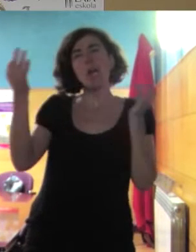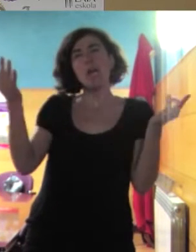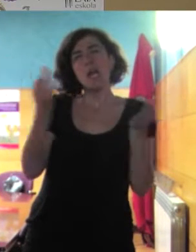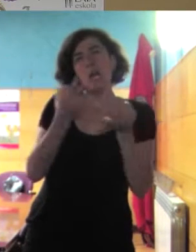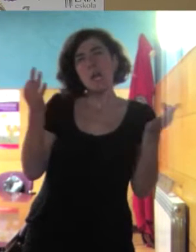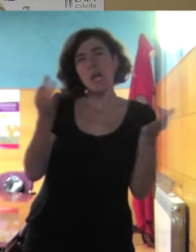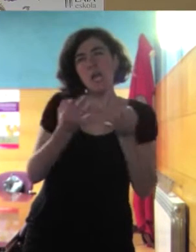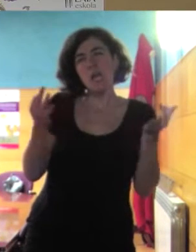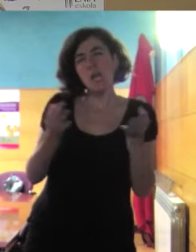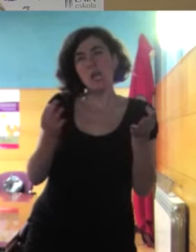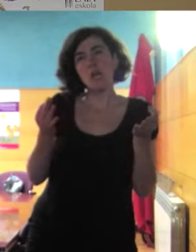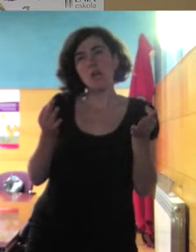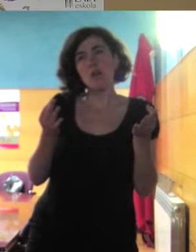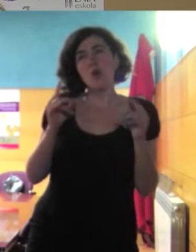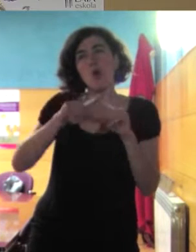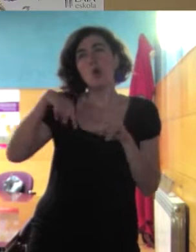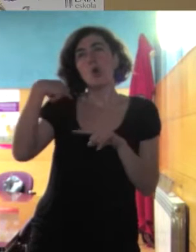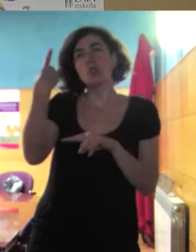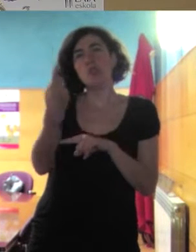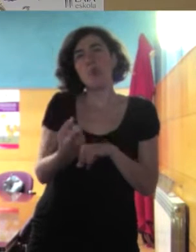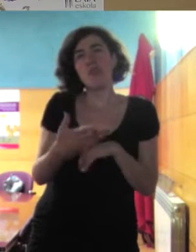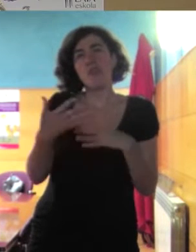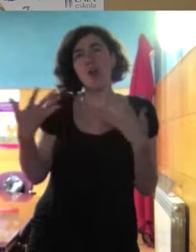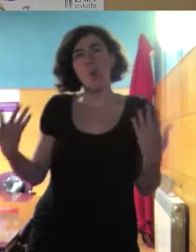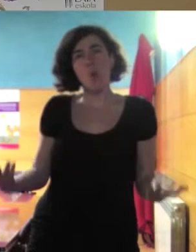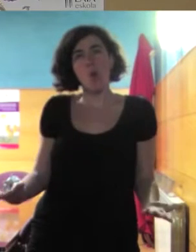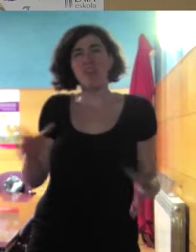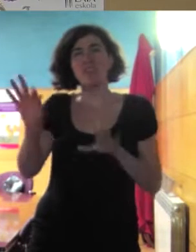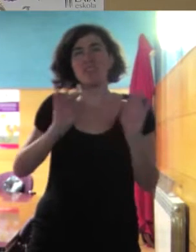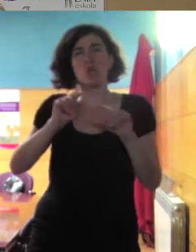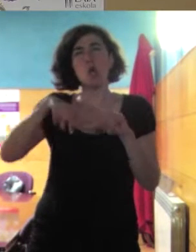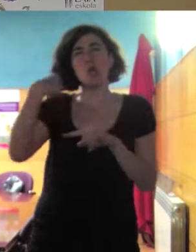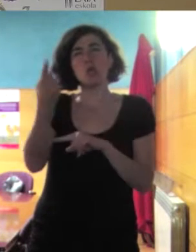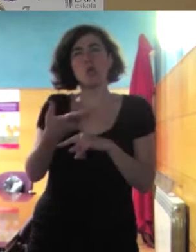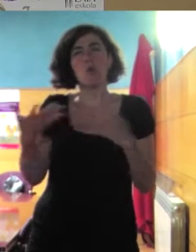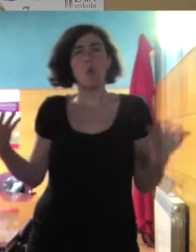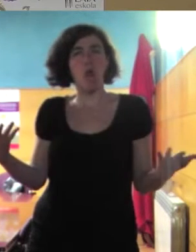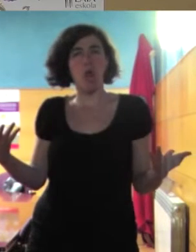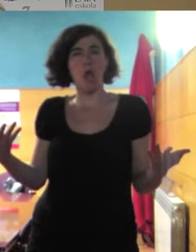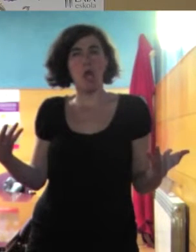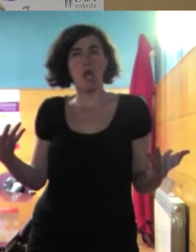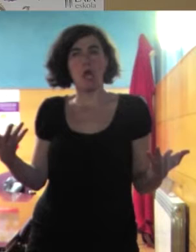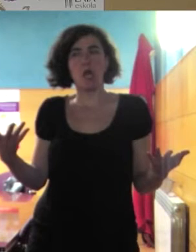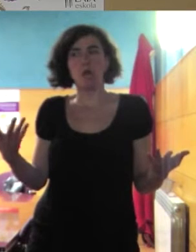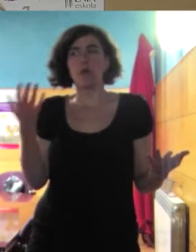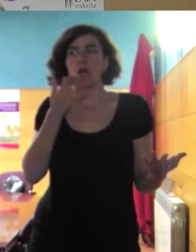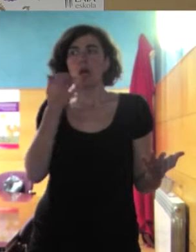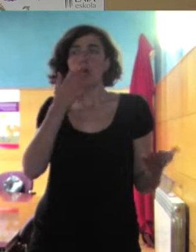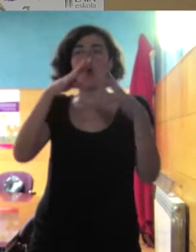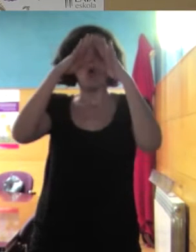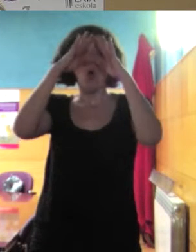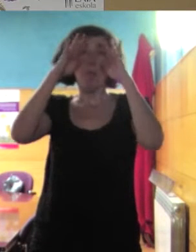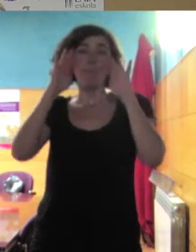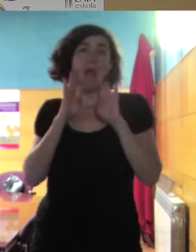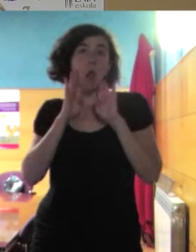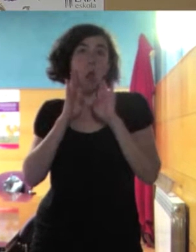importantes qué consecuencias tiene una decisión semejante no le decir bueno pues no claro con el velo no puedes entrar en el aula